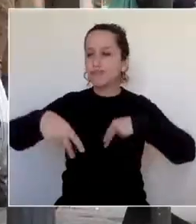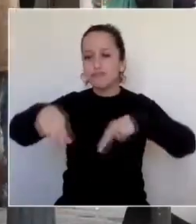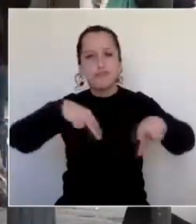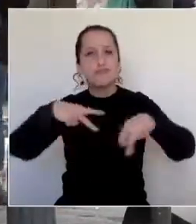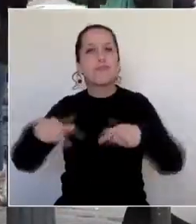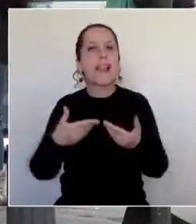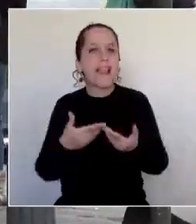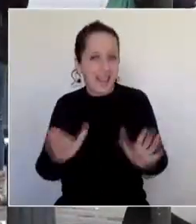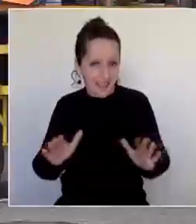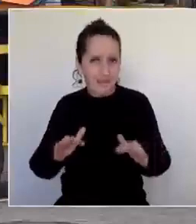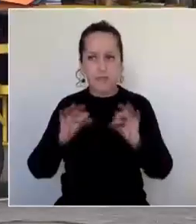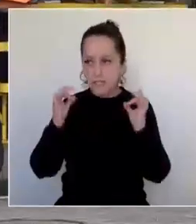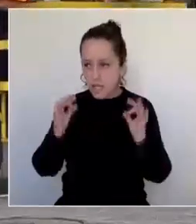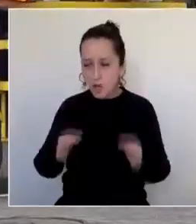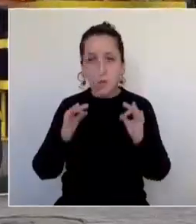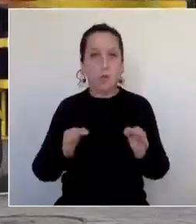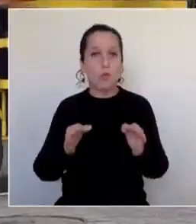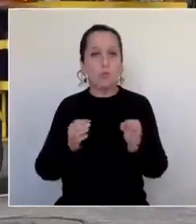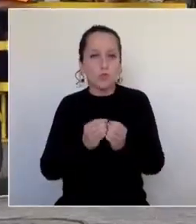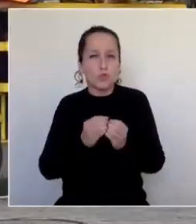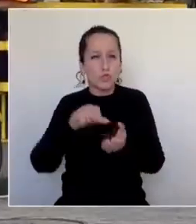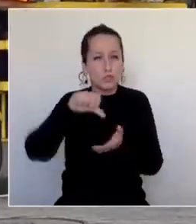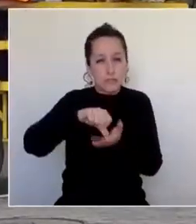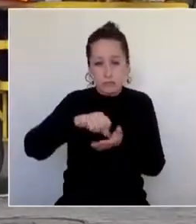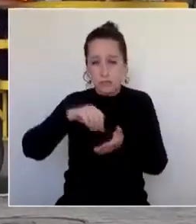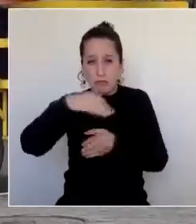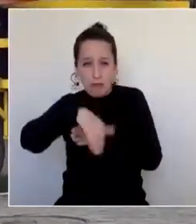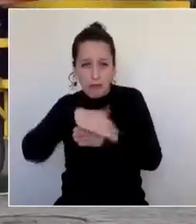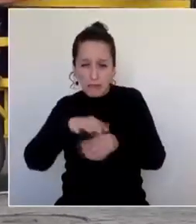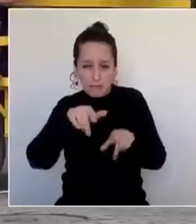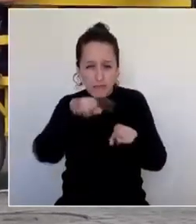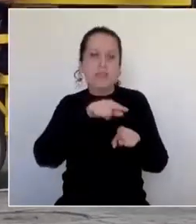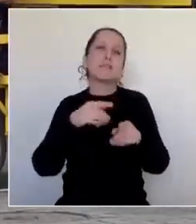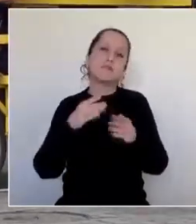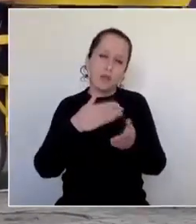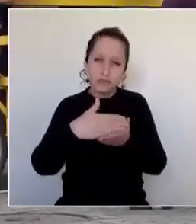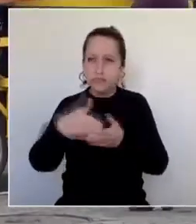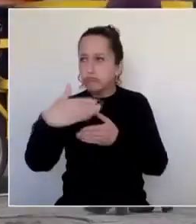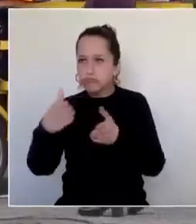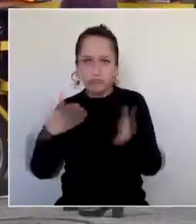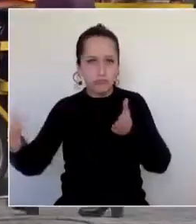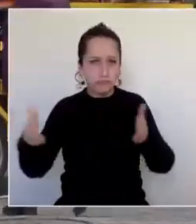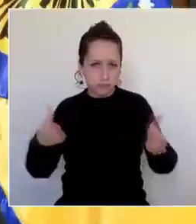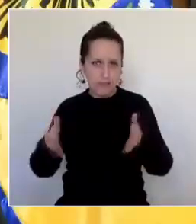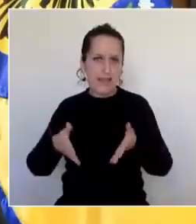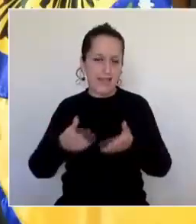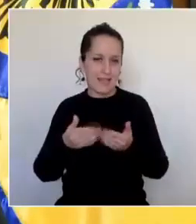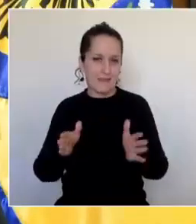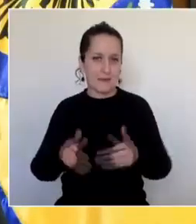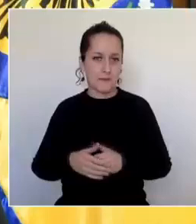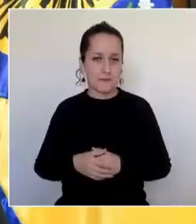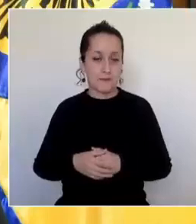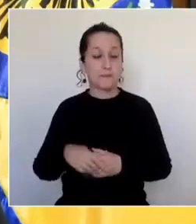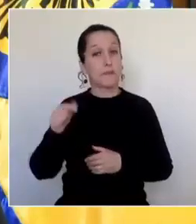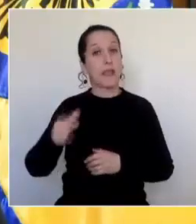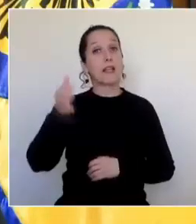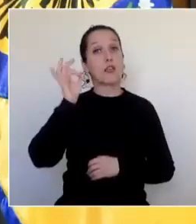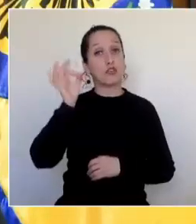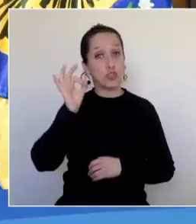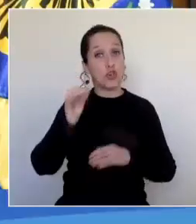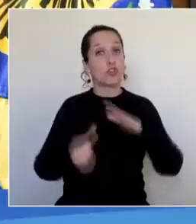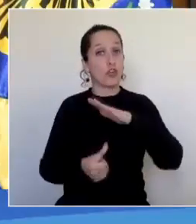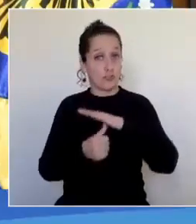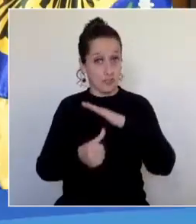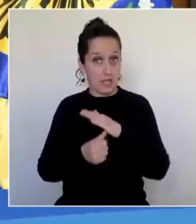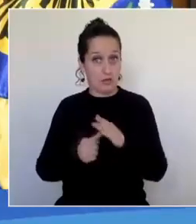desplazamiento, principalmente en arterias de mayor afluencia en la ciudad. Hemos oficializado en esta sesión de Consejo